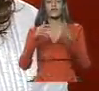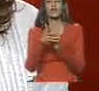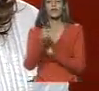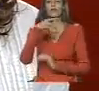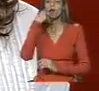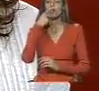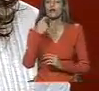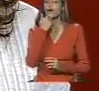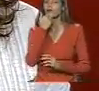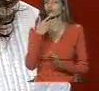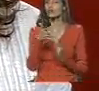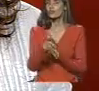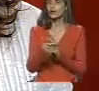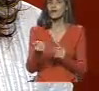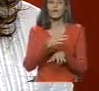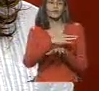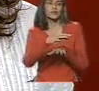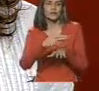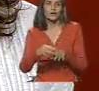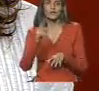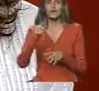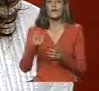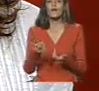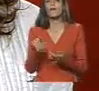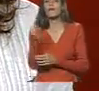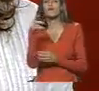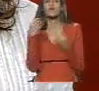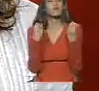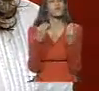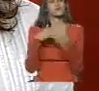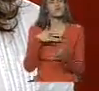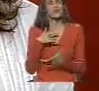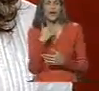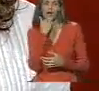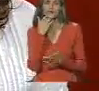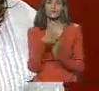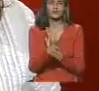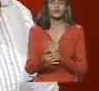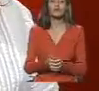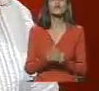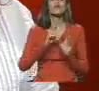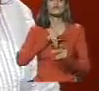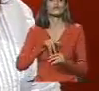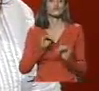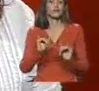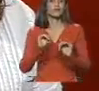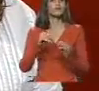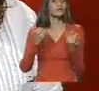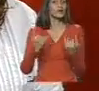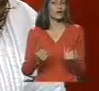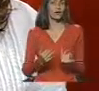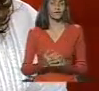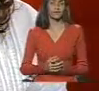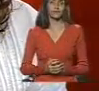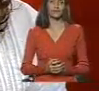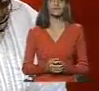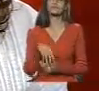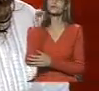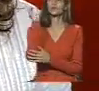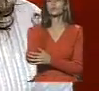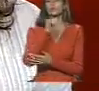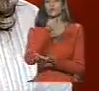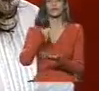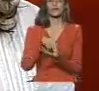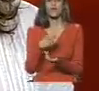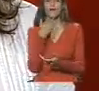políticos municipales y parroquiales, ¿cómo va eso? él dice Morívar, Amazonas y Delta. Bueno, estamos allí ya en asamblea,